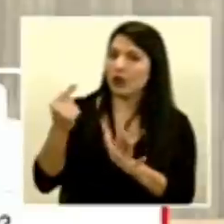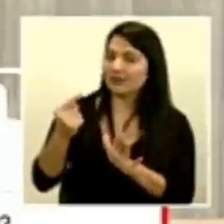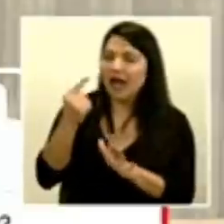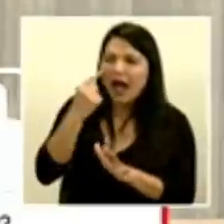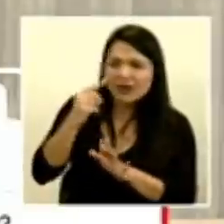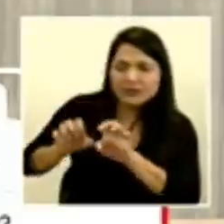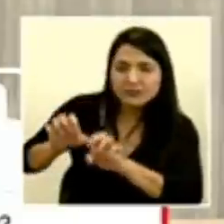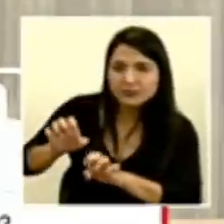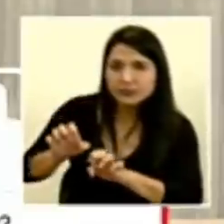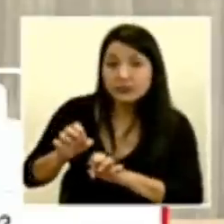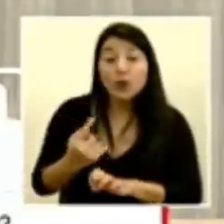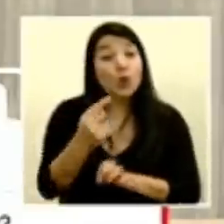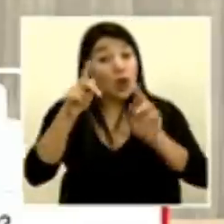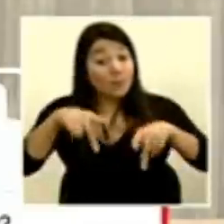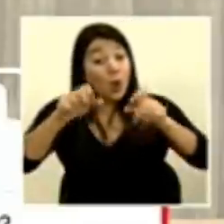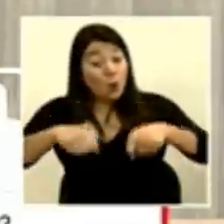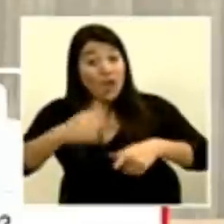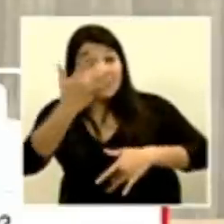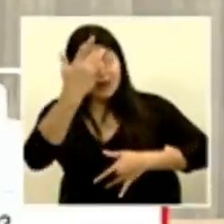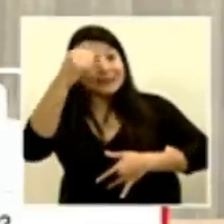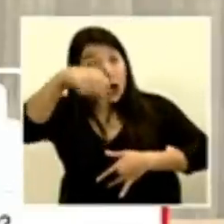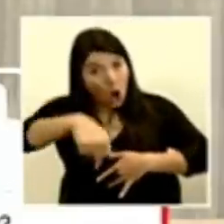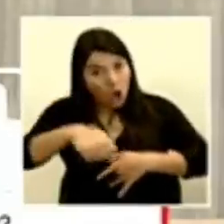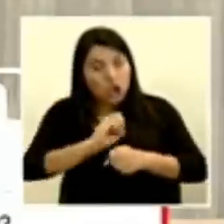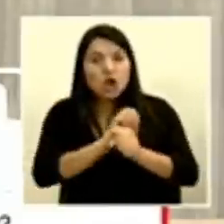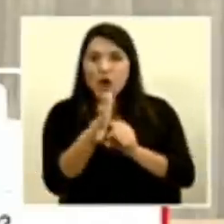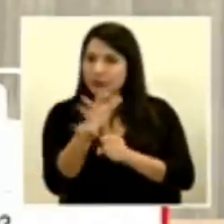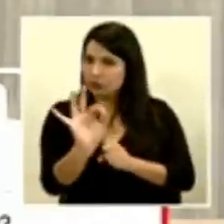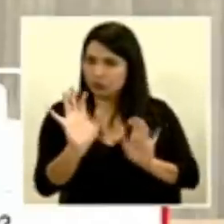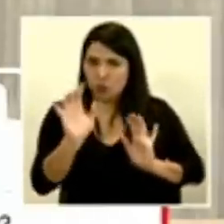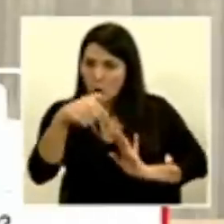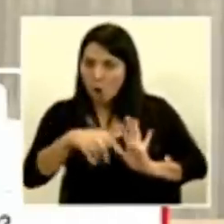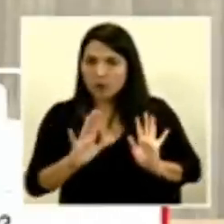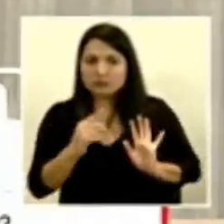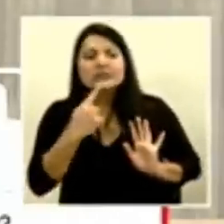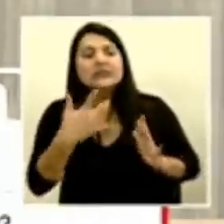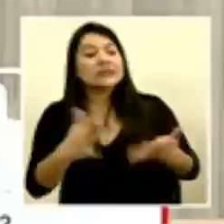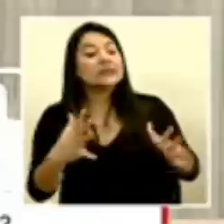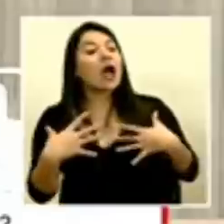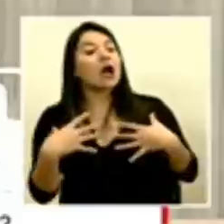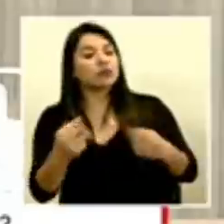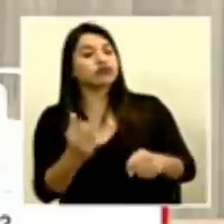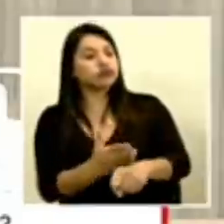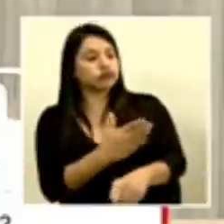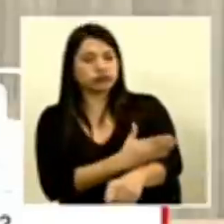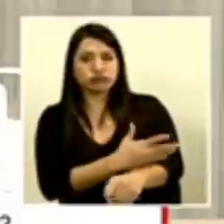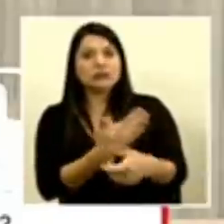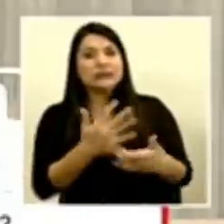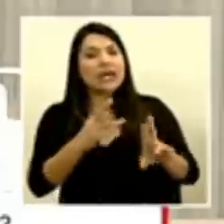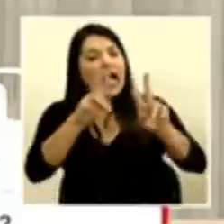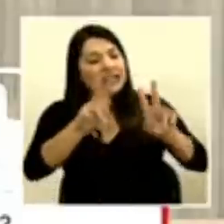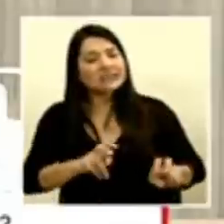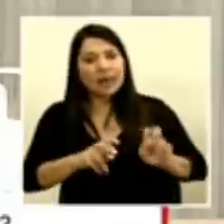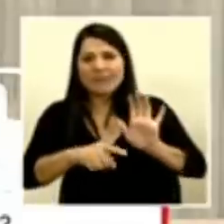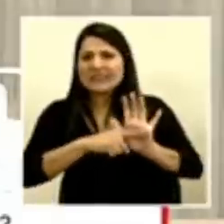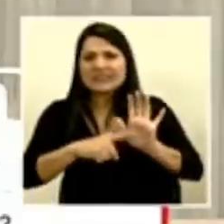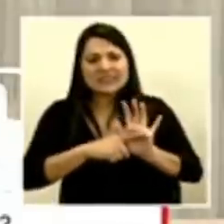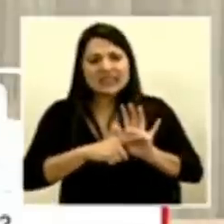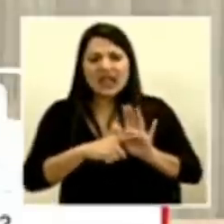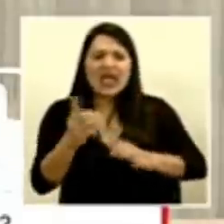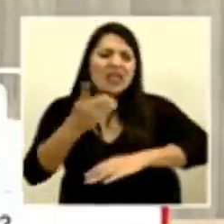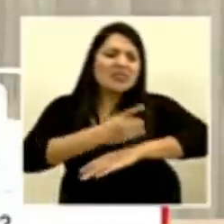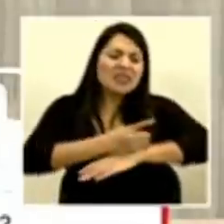hoy por COVID-19, se le puede dar de alta o decir que ya está en un estatus recuperado al día 18, 20,